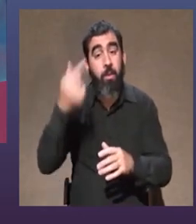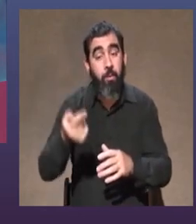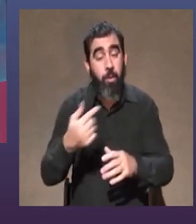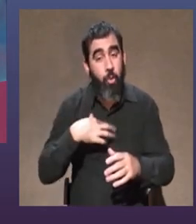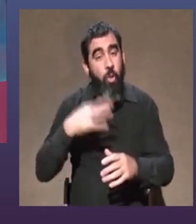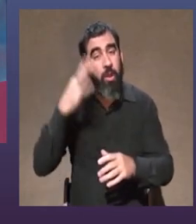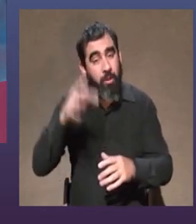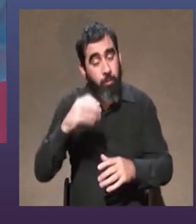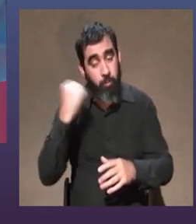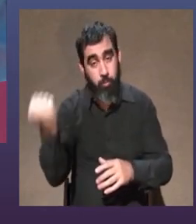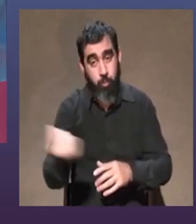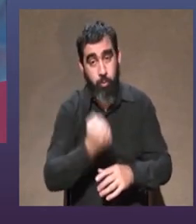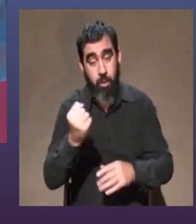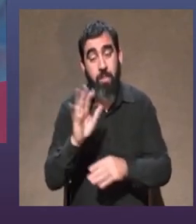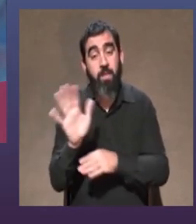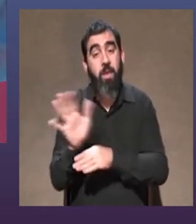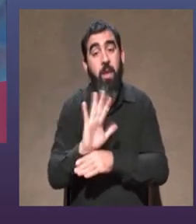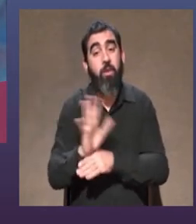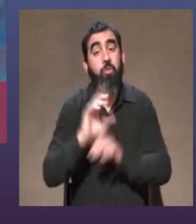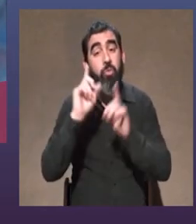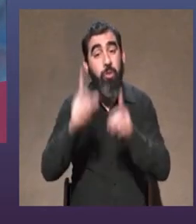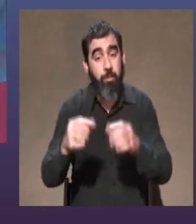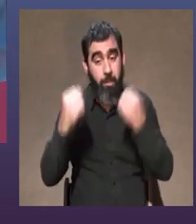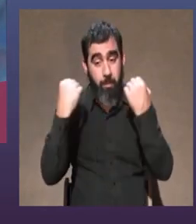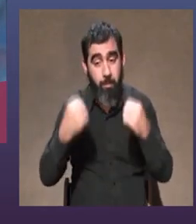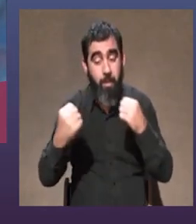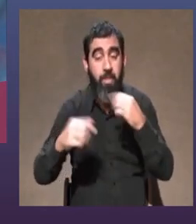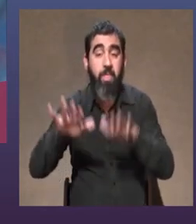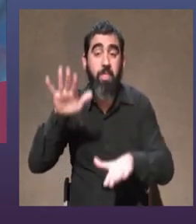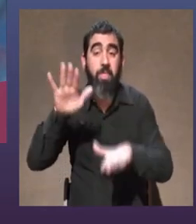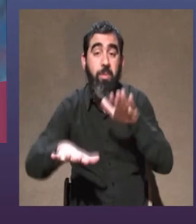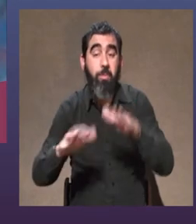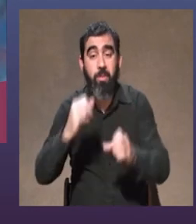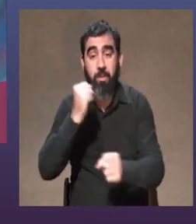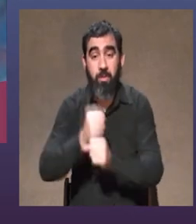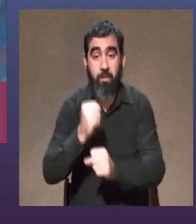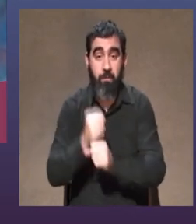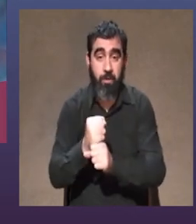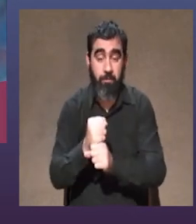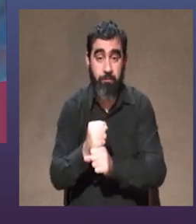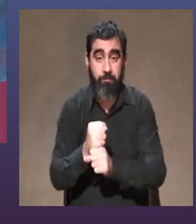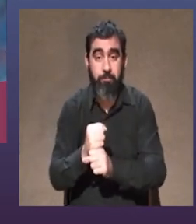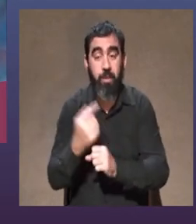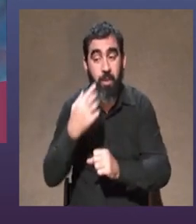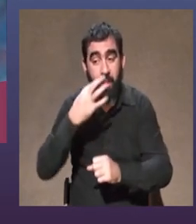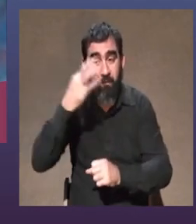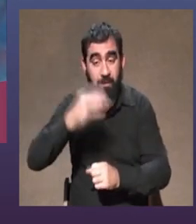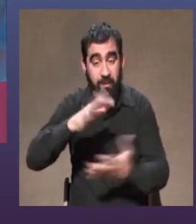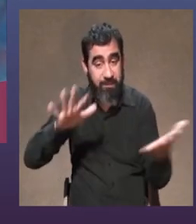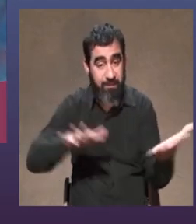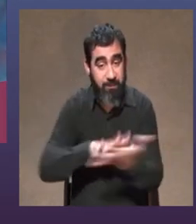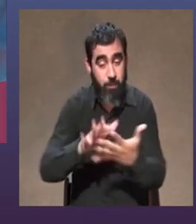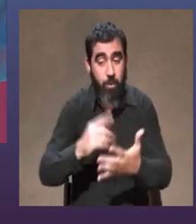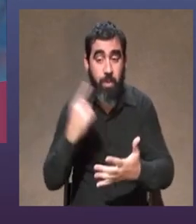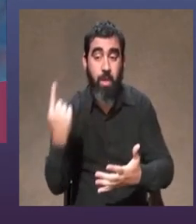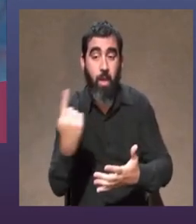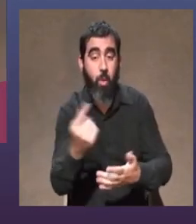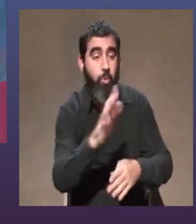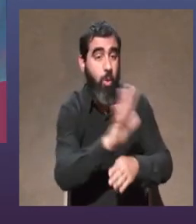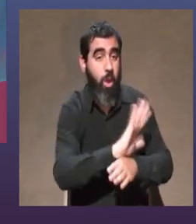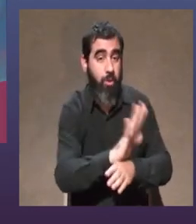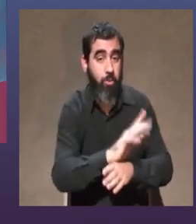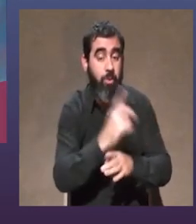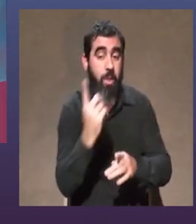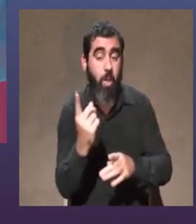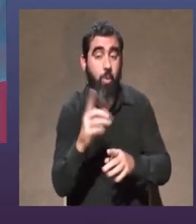después creo que bueno lo que es importante para un actor en la práctica varía de acuerdo a los trabajos y a la realidad de los actores y los